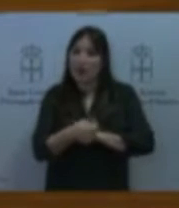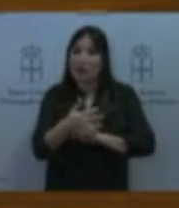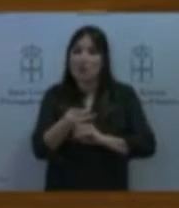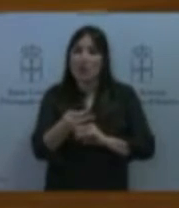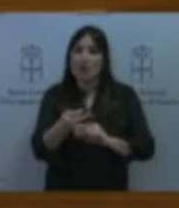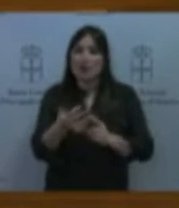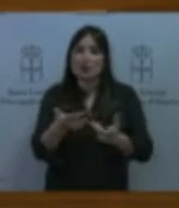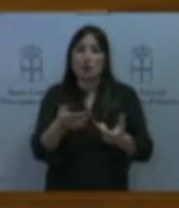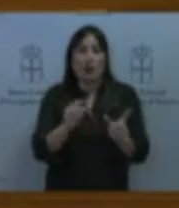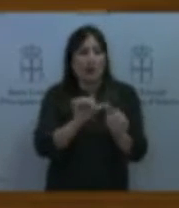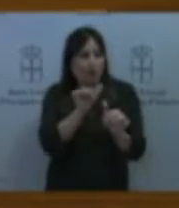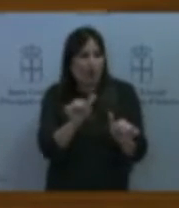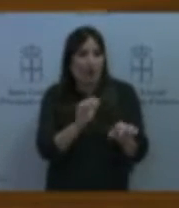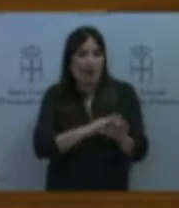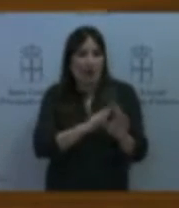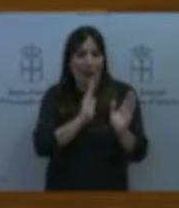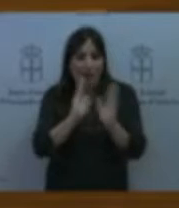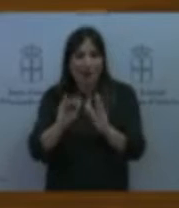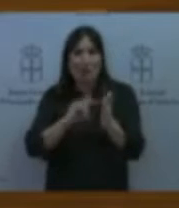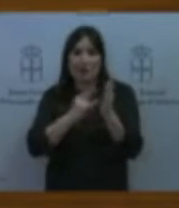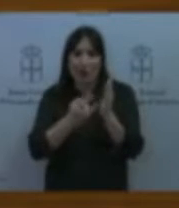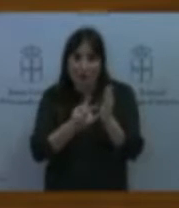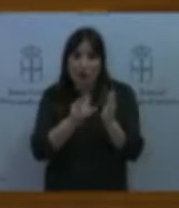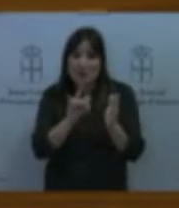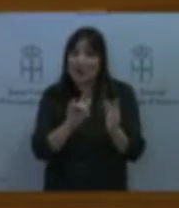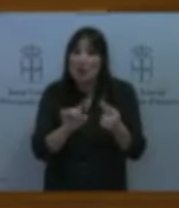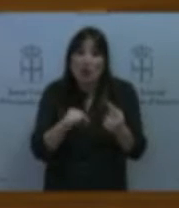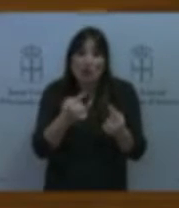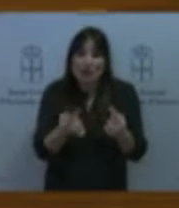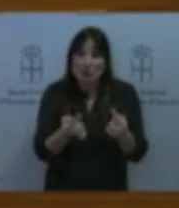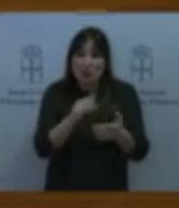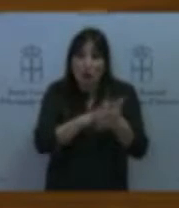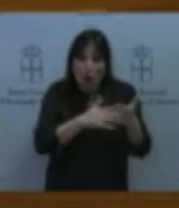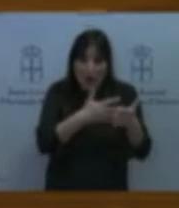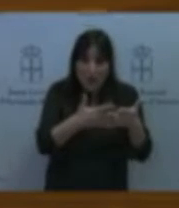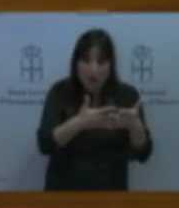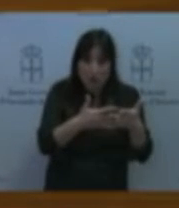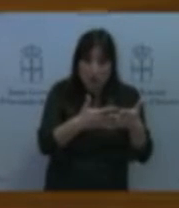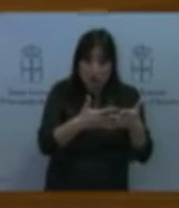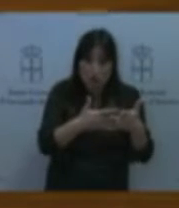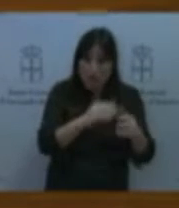somos incapaces de tener actualizados los horarios a los que pasa el autobús en las marquesinas